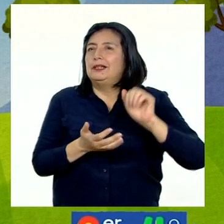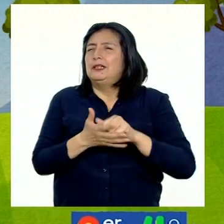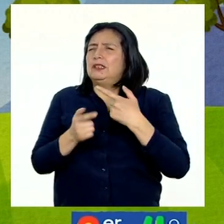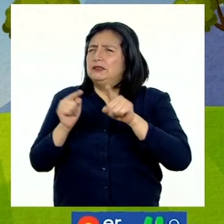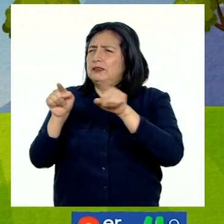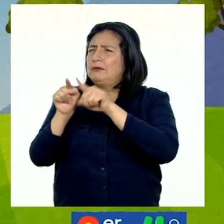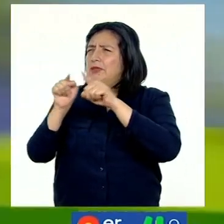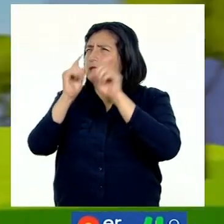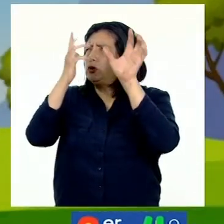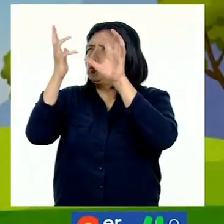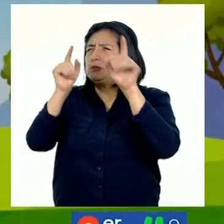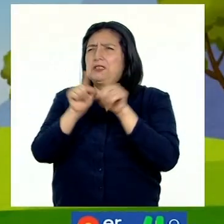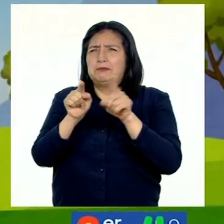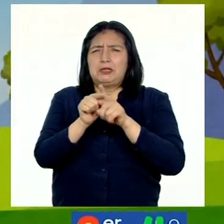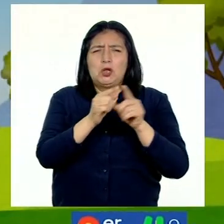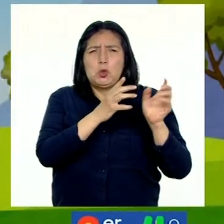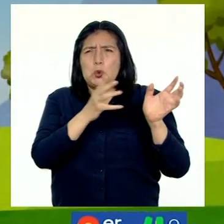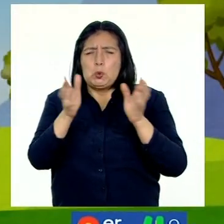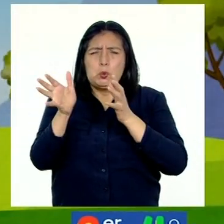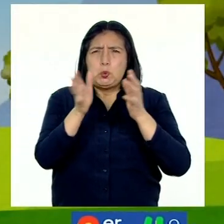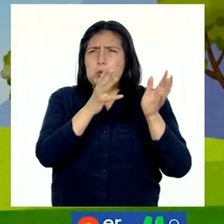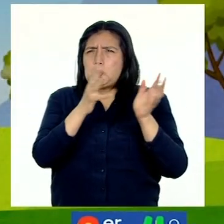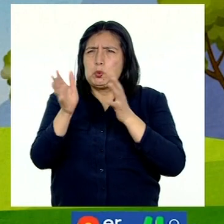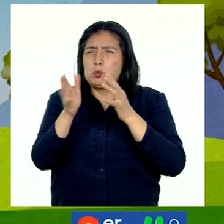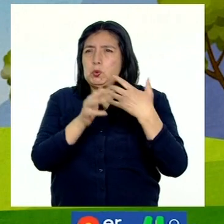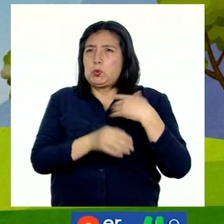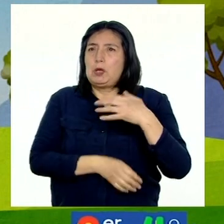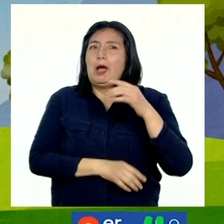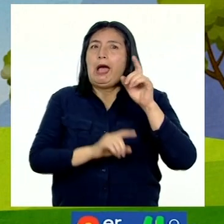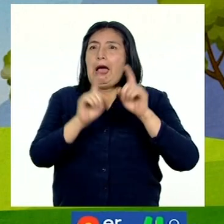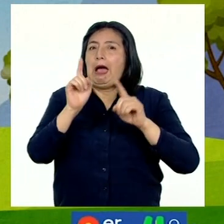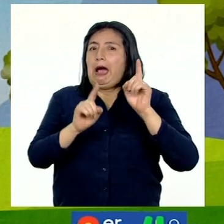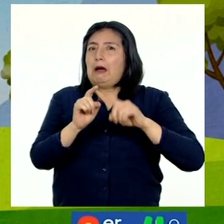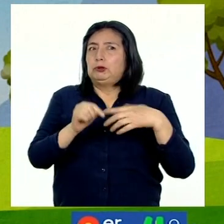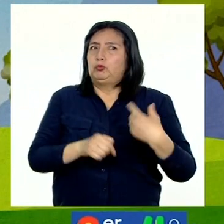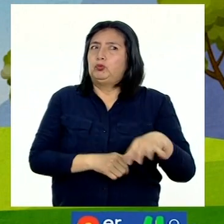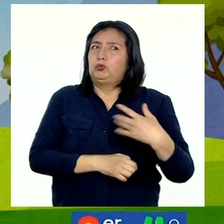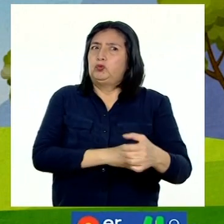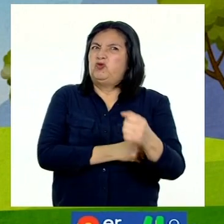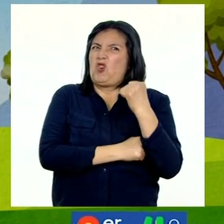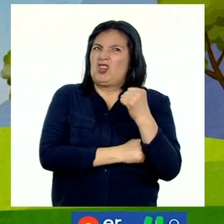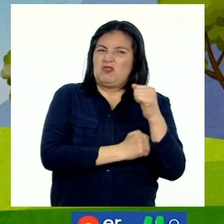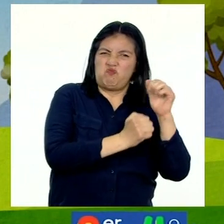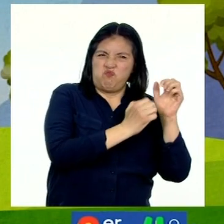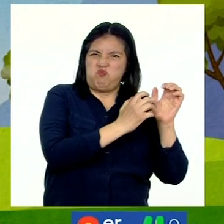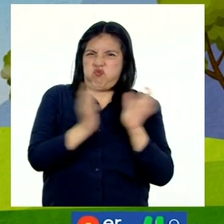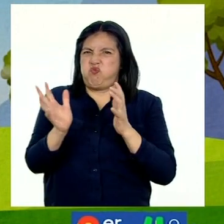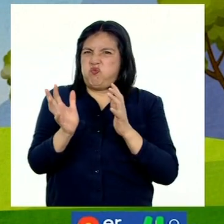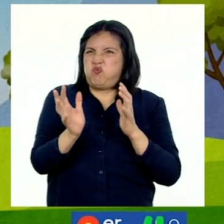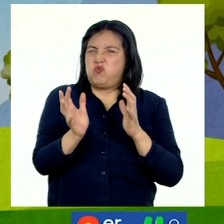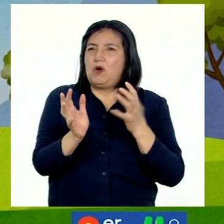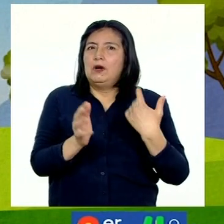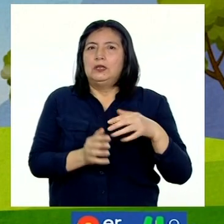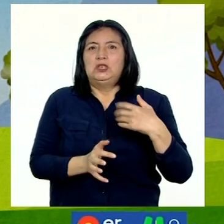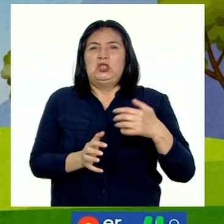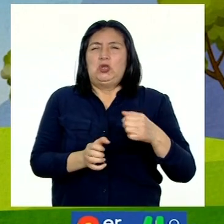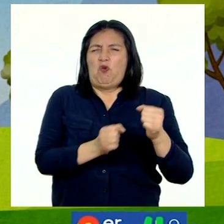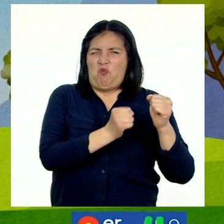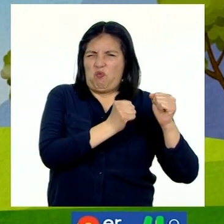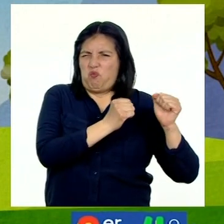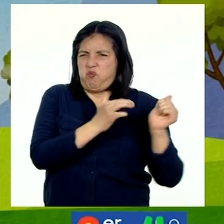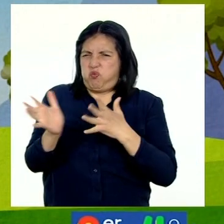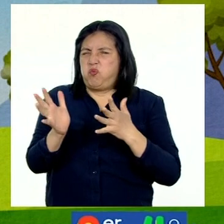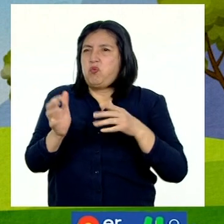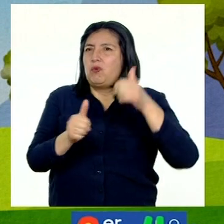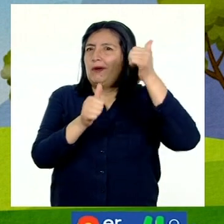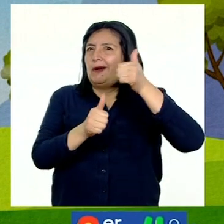tenemos los vientos. ¡Oh! A veces pasan vientos muy fuertes. Si los vientos son fuertes